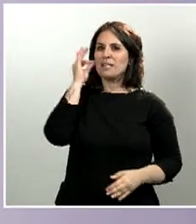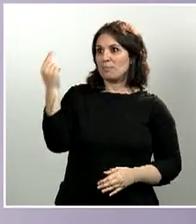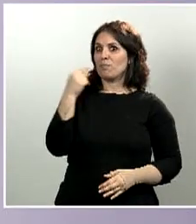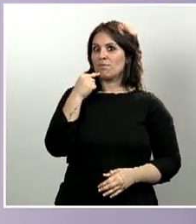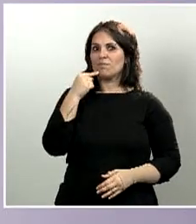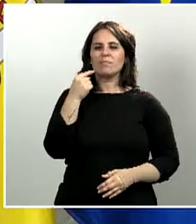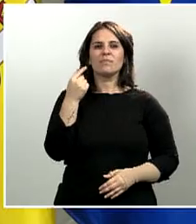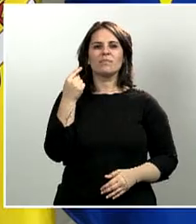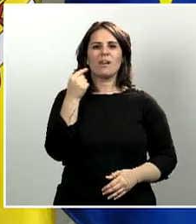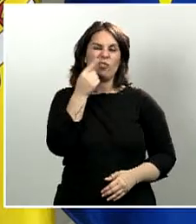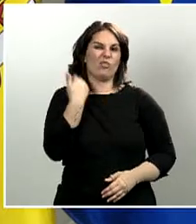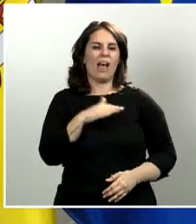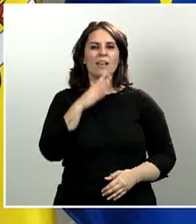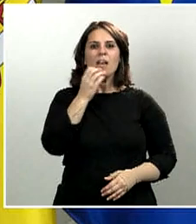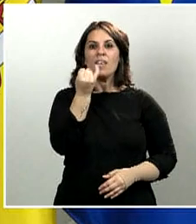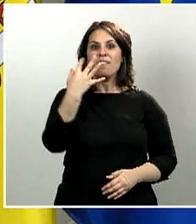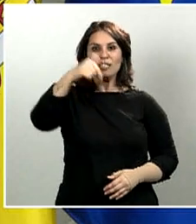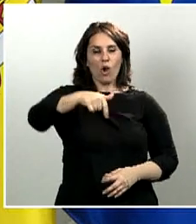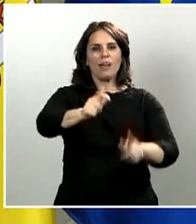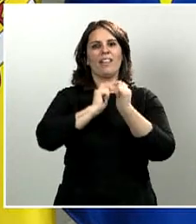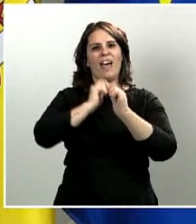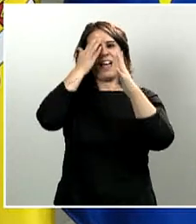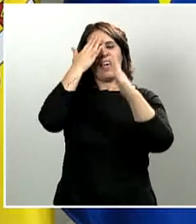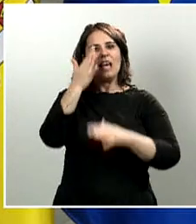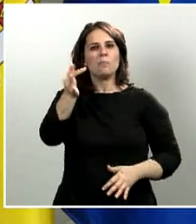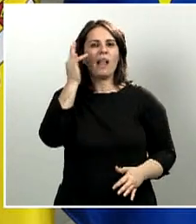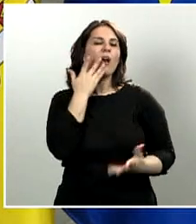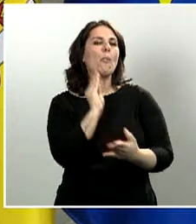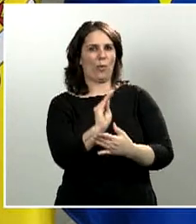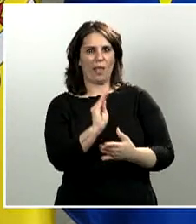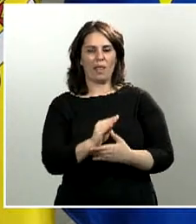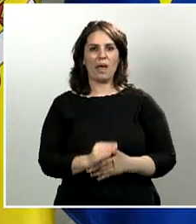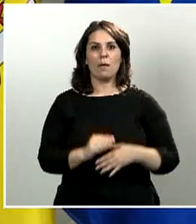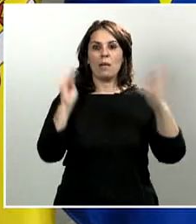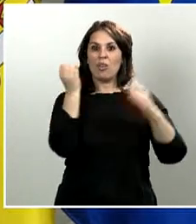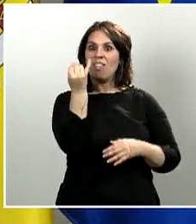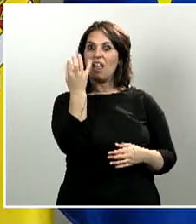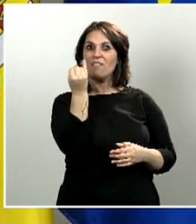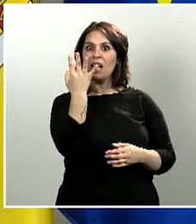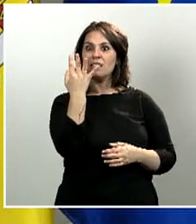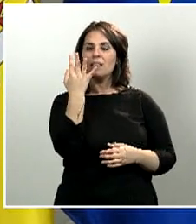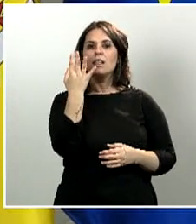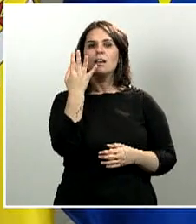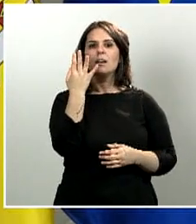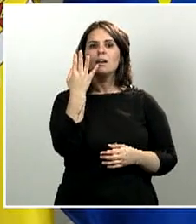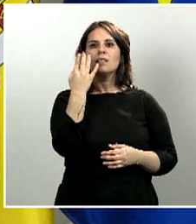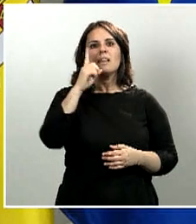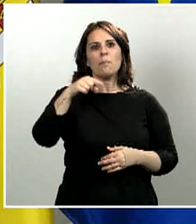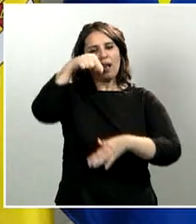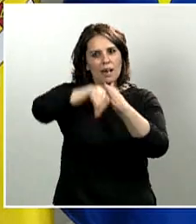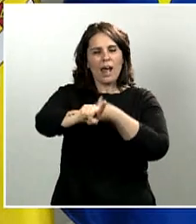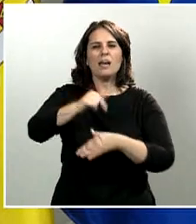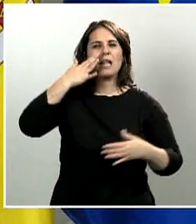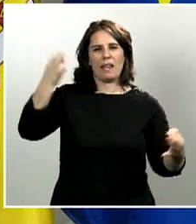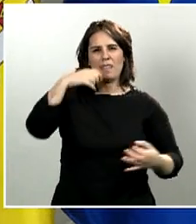a la esperanza, con toda la prudencia del mundo, pero detrás de las grandes cifras está la realidad de cada una de las personas afectadas. Y entonces,